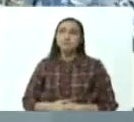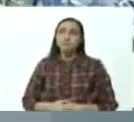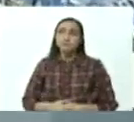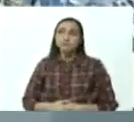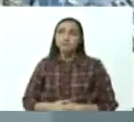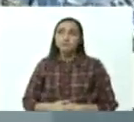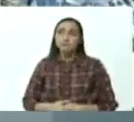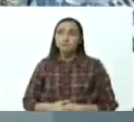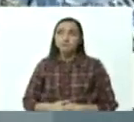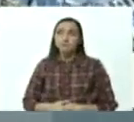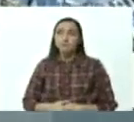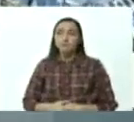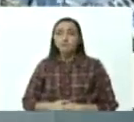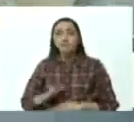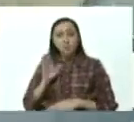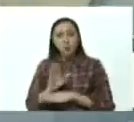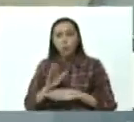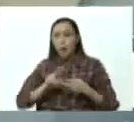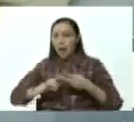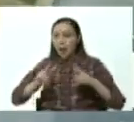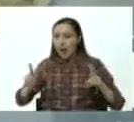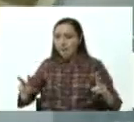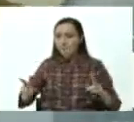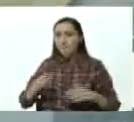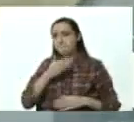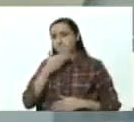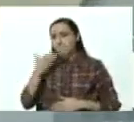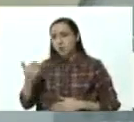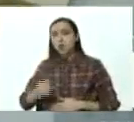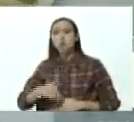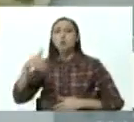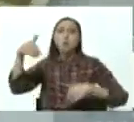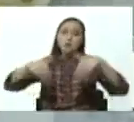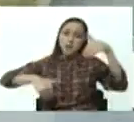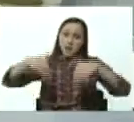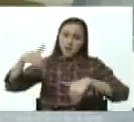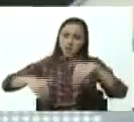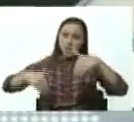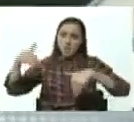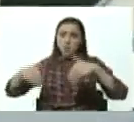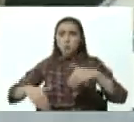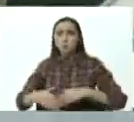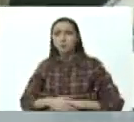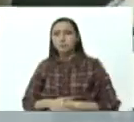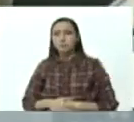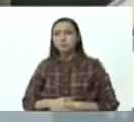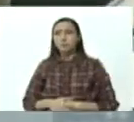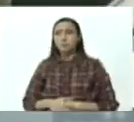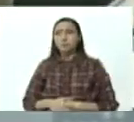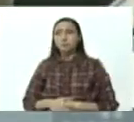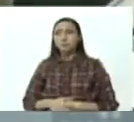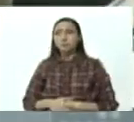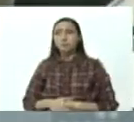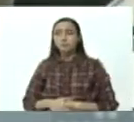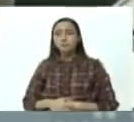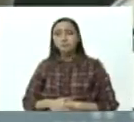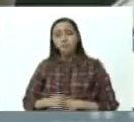para cuidar la paz que las elecciones. El lugar donde las diferencias